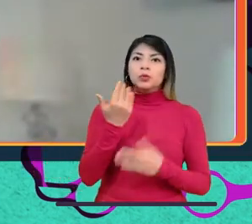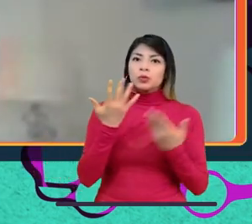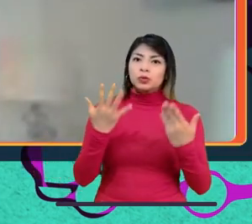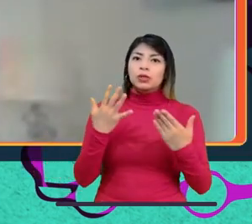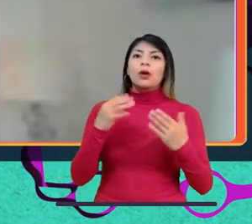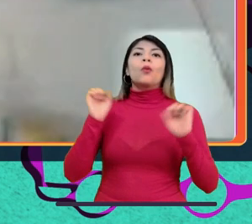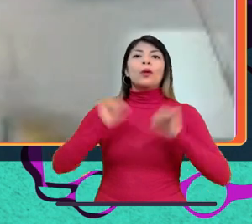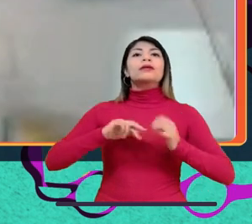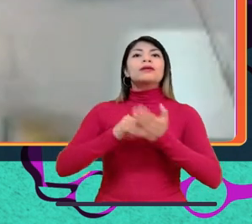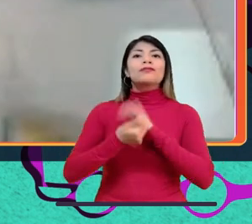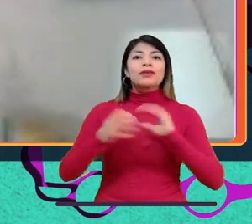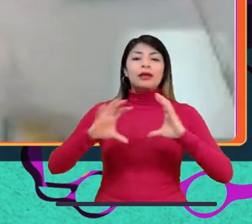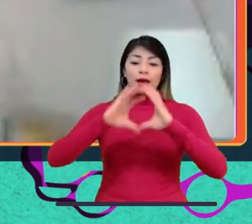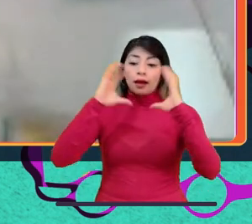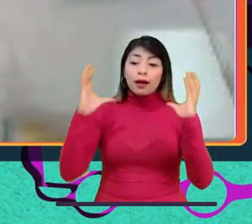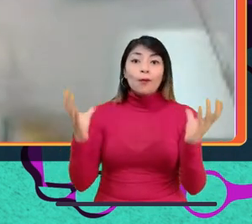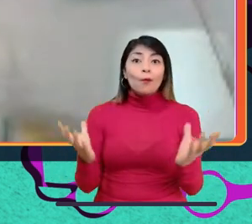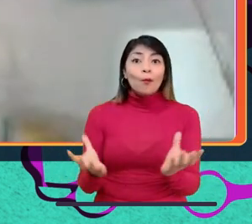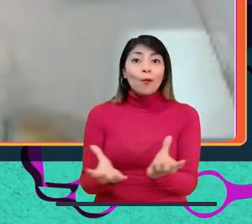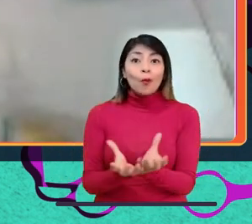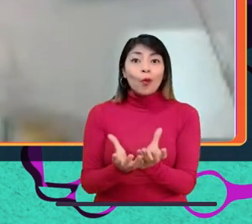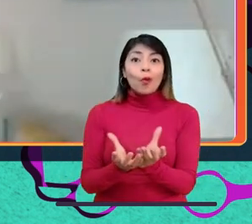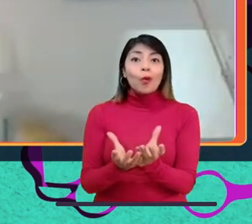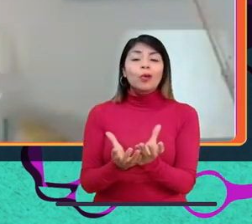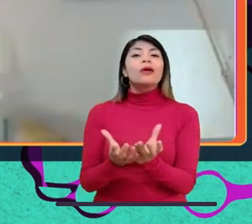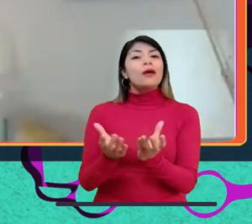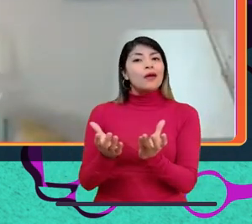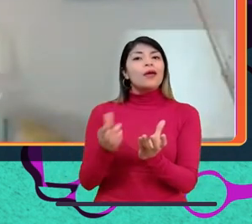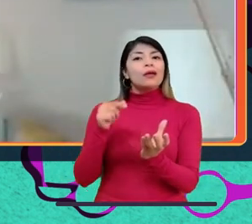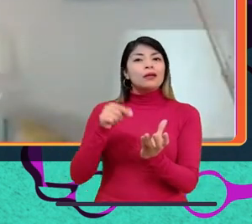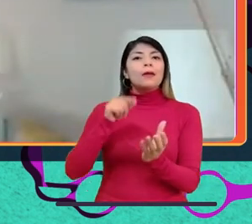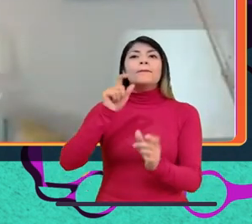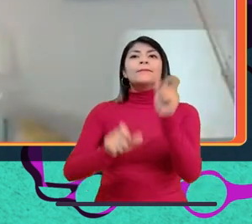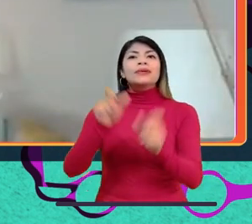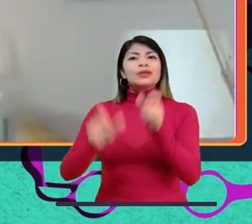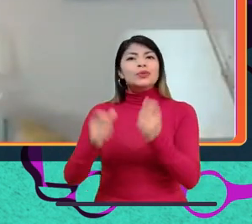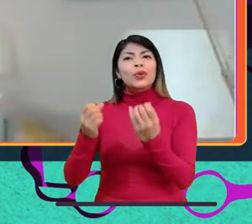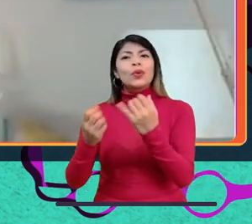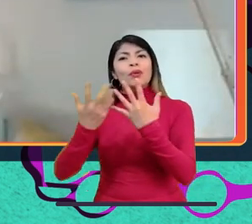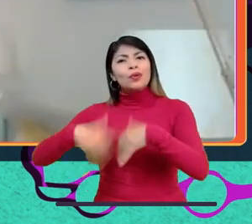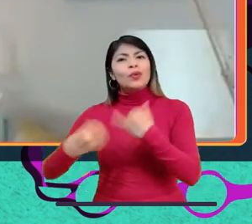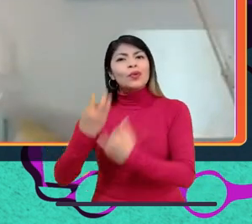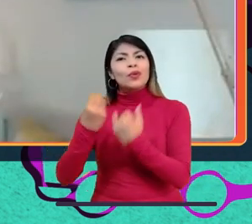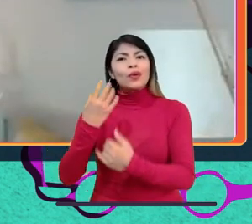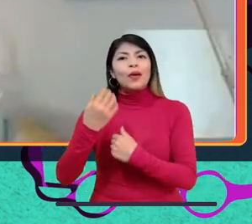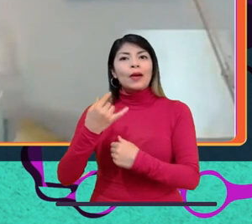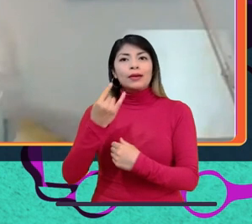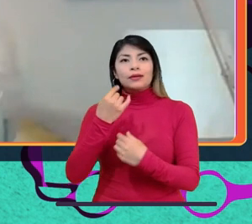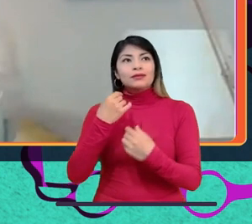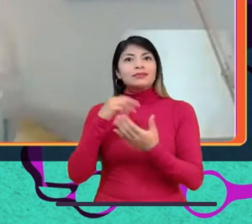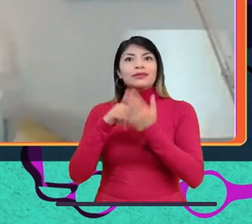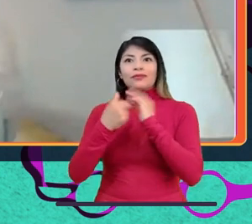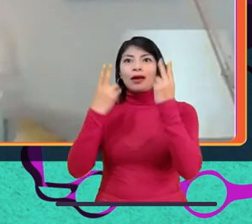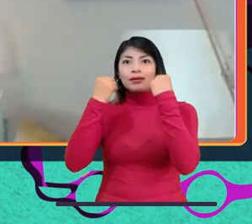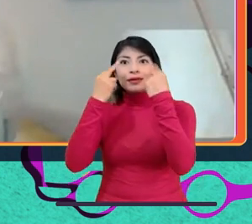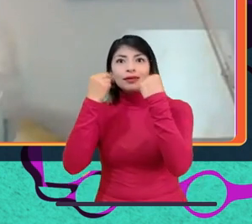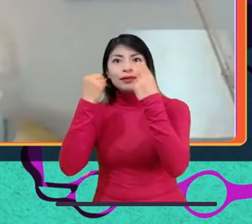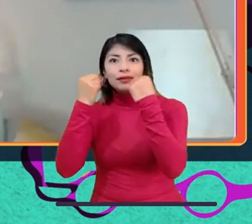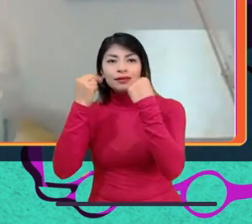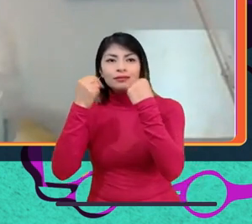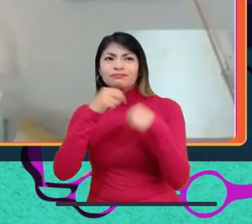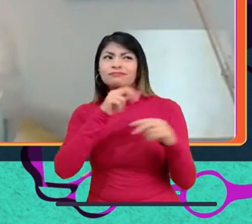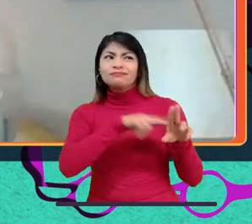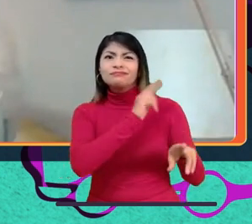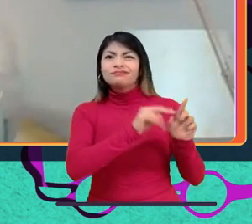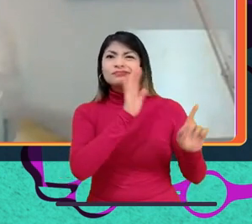cooperan para cuidar el planeta porque les interesa más el dinero, les interesa más la economía